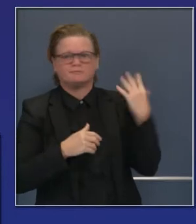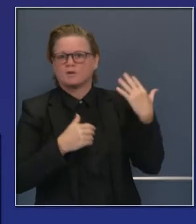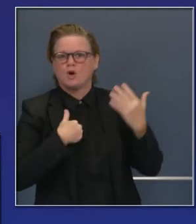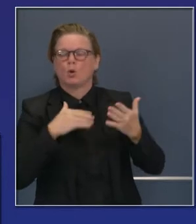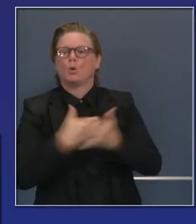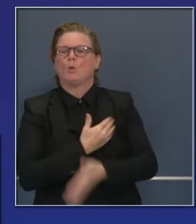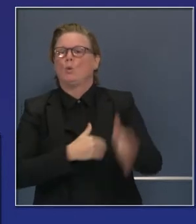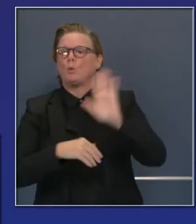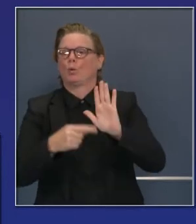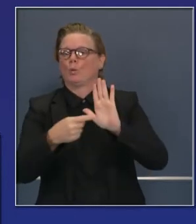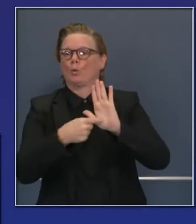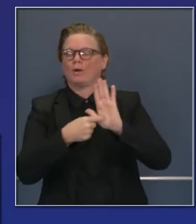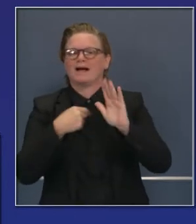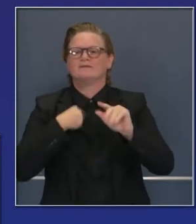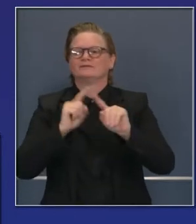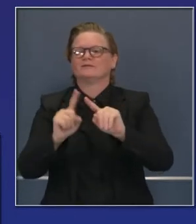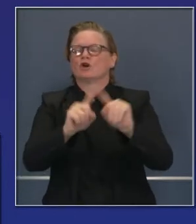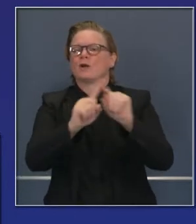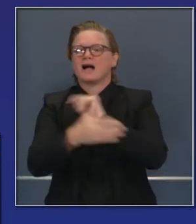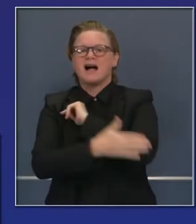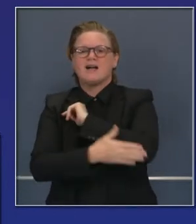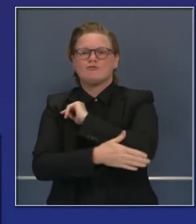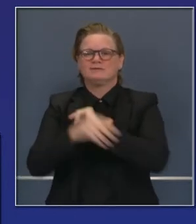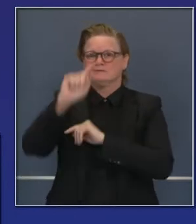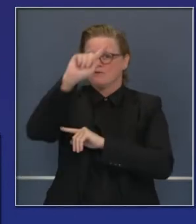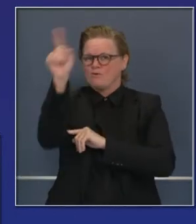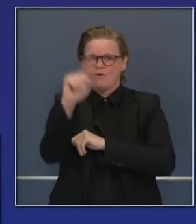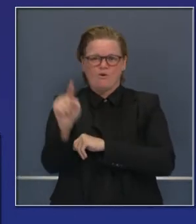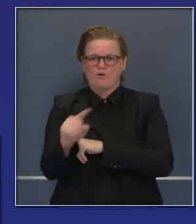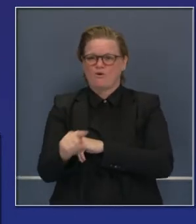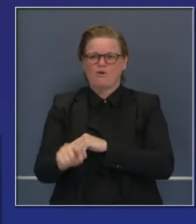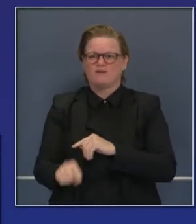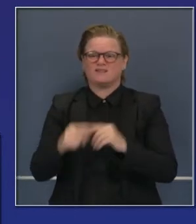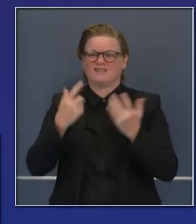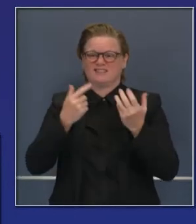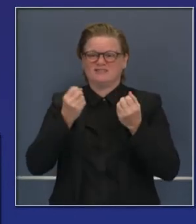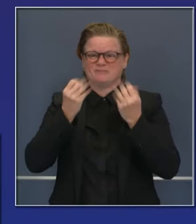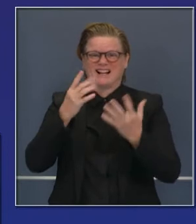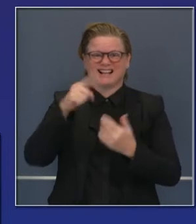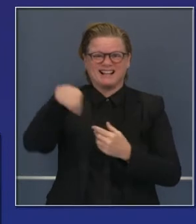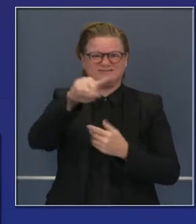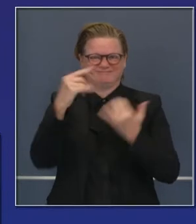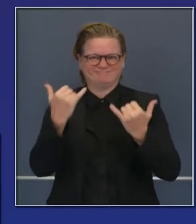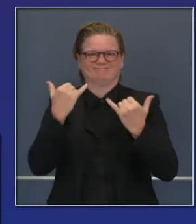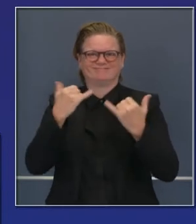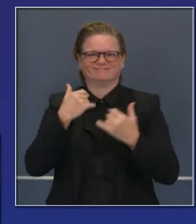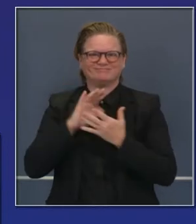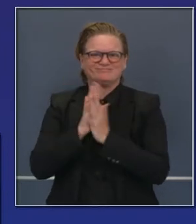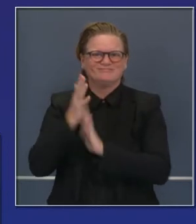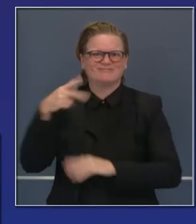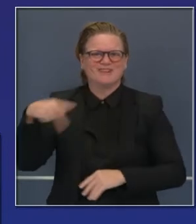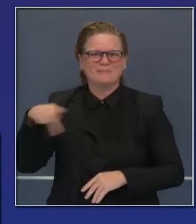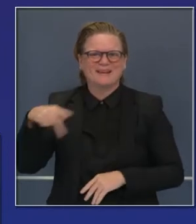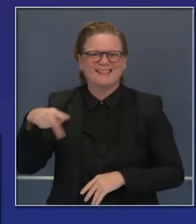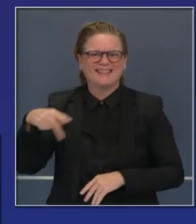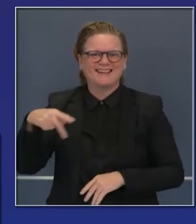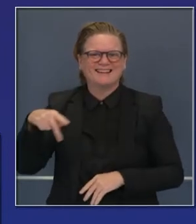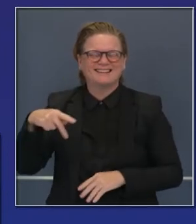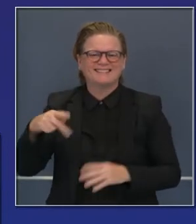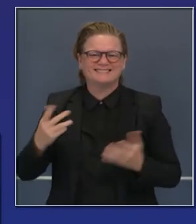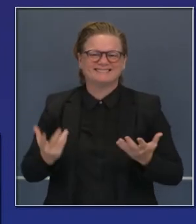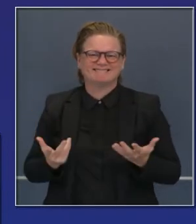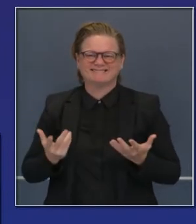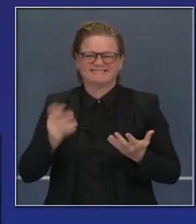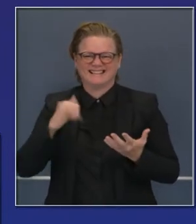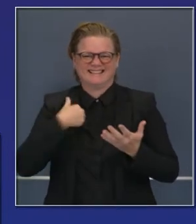de Los Ángeles, como han visto en otras partes del estado, al desplazarse más y más condados al nivel morado y